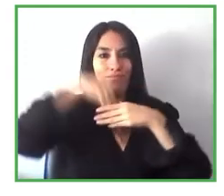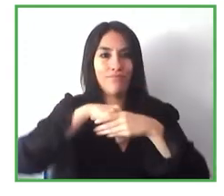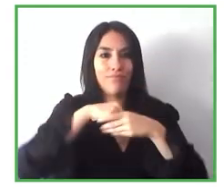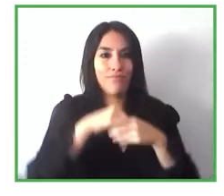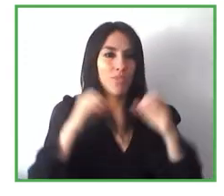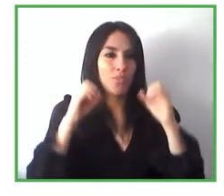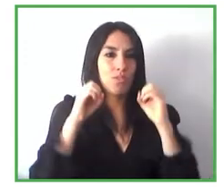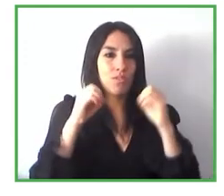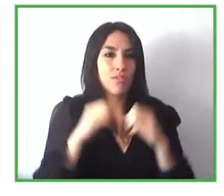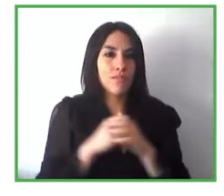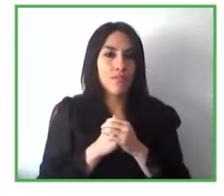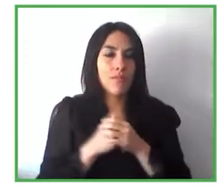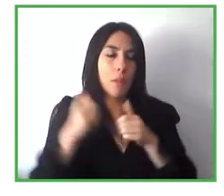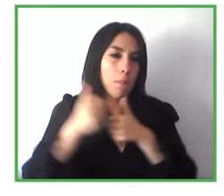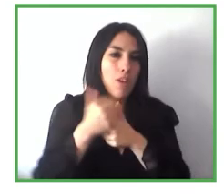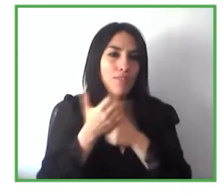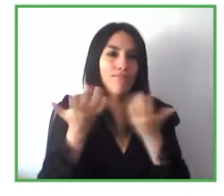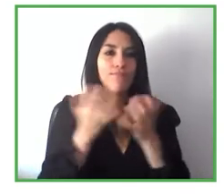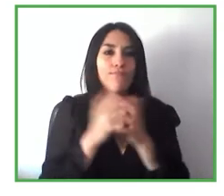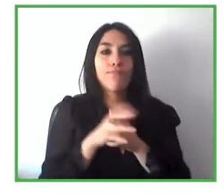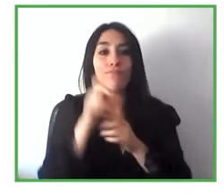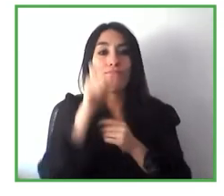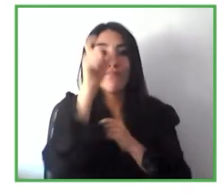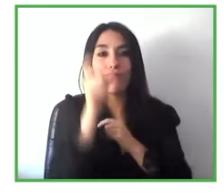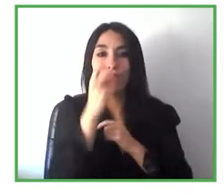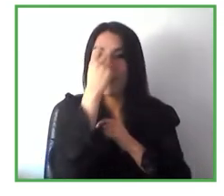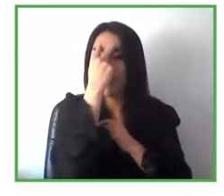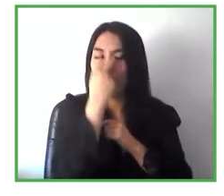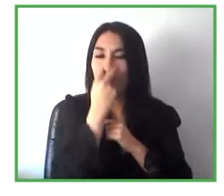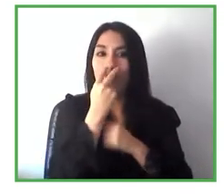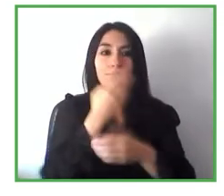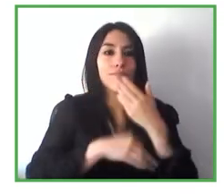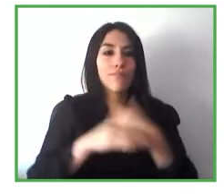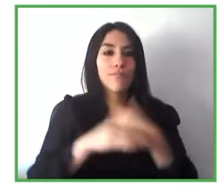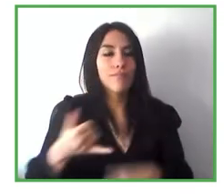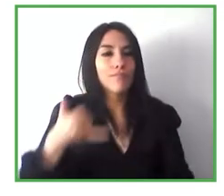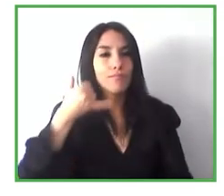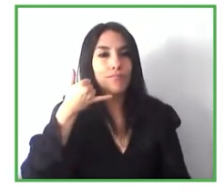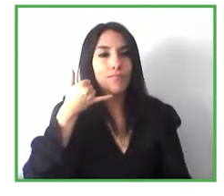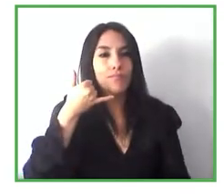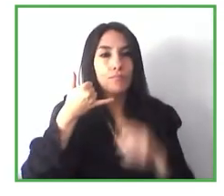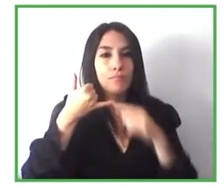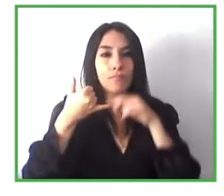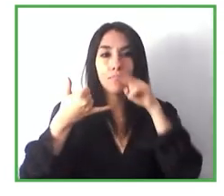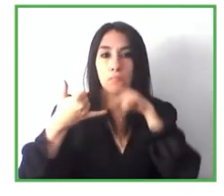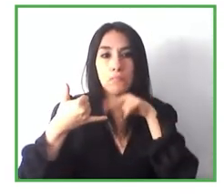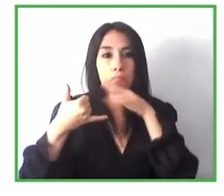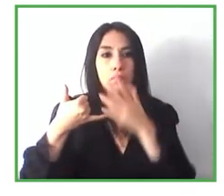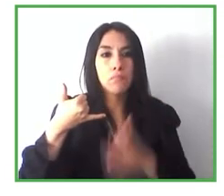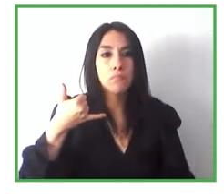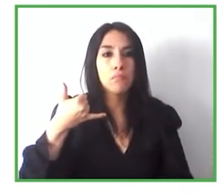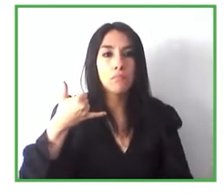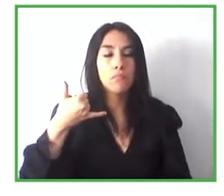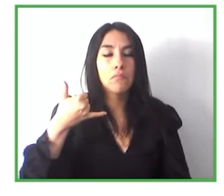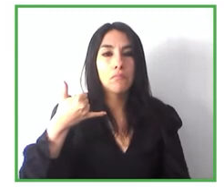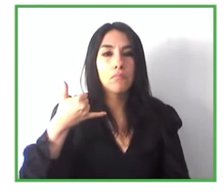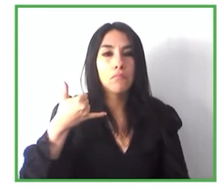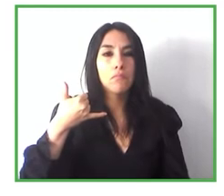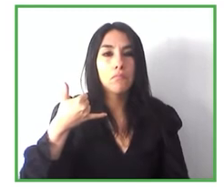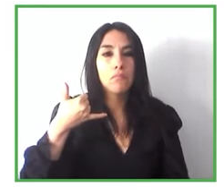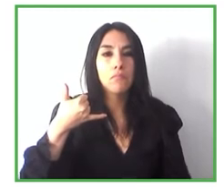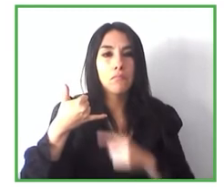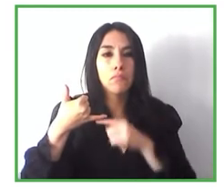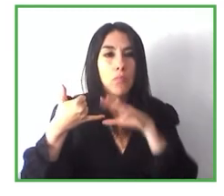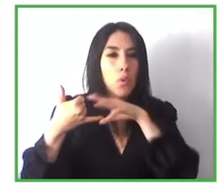haciendo la semejanza a lo que puede hacer la persona que pueden ver y recibe información y a partir de ahí